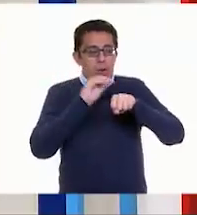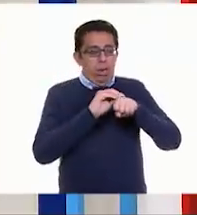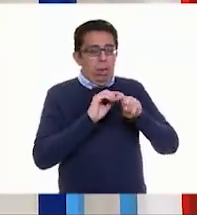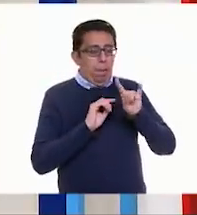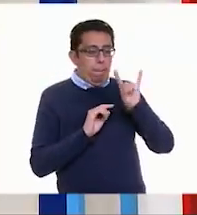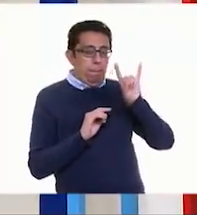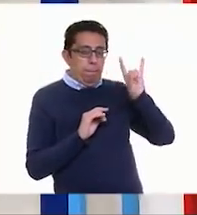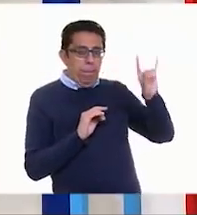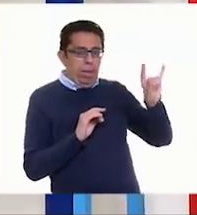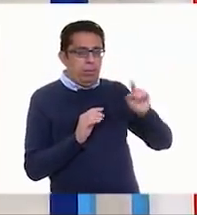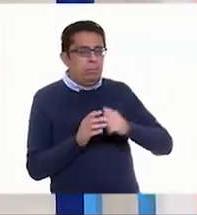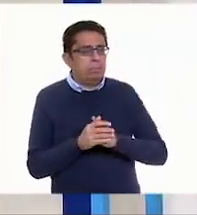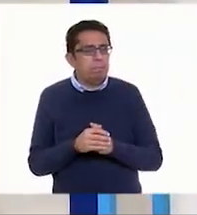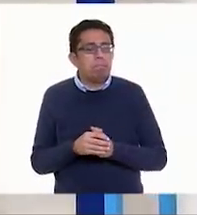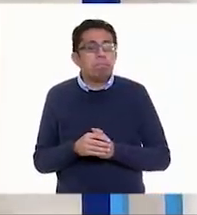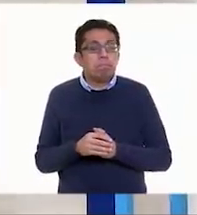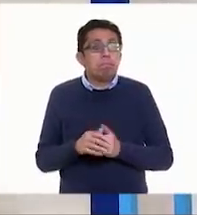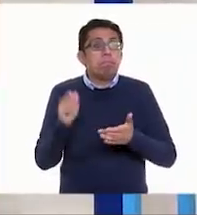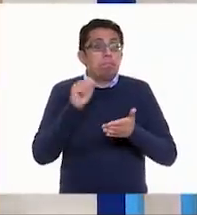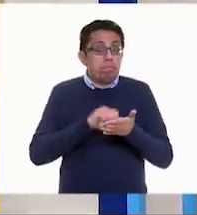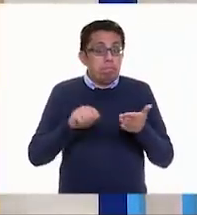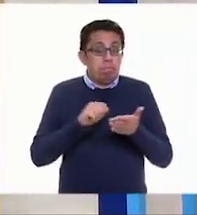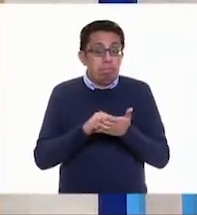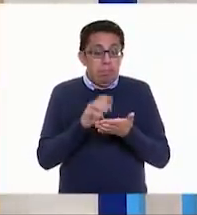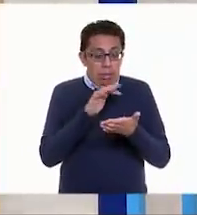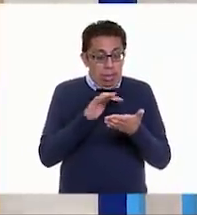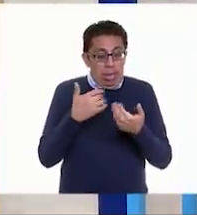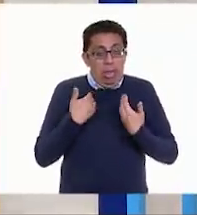ver si mi texto se entiende.